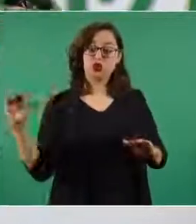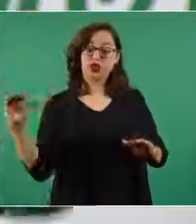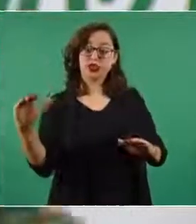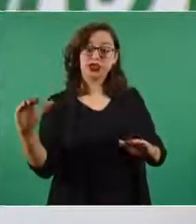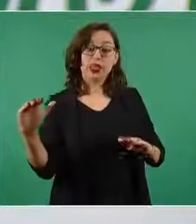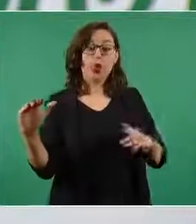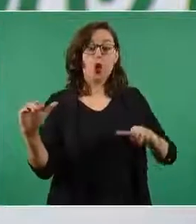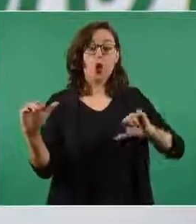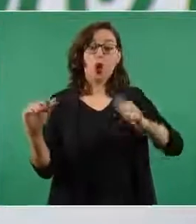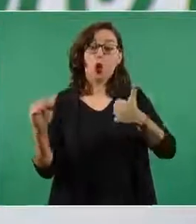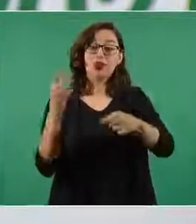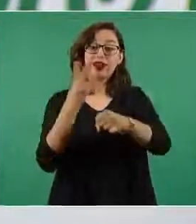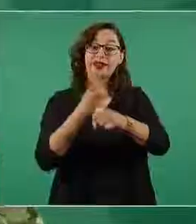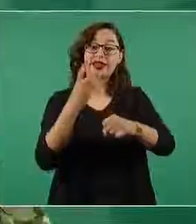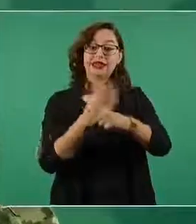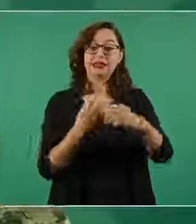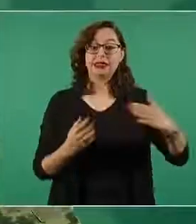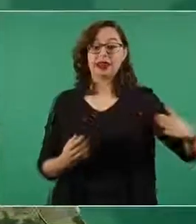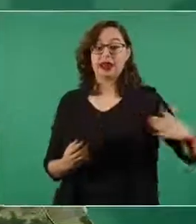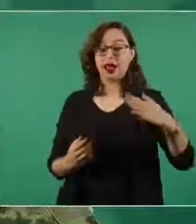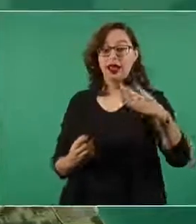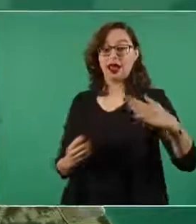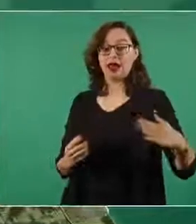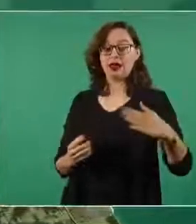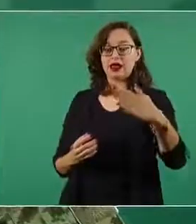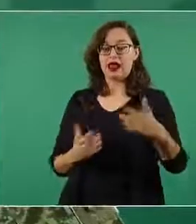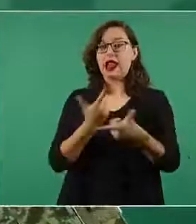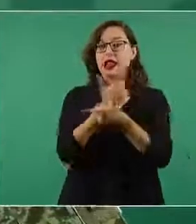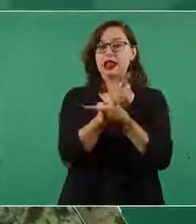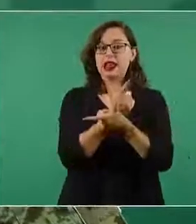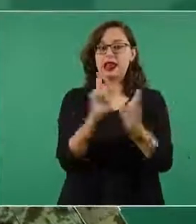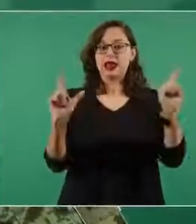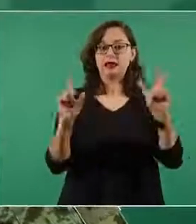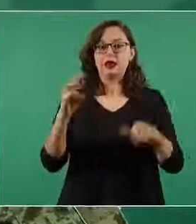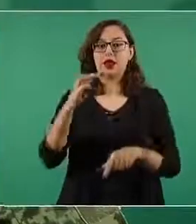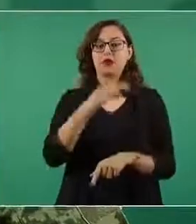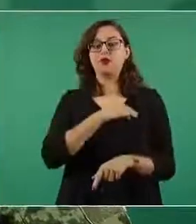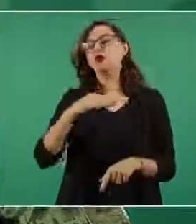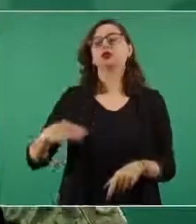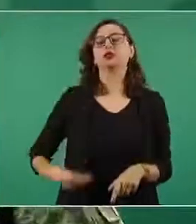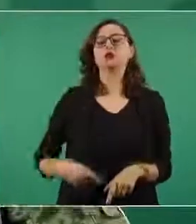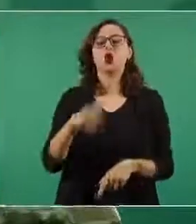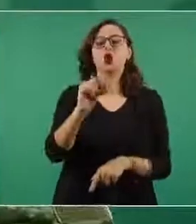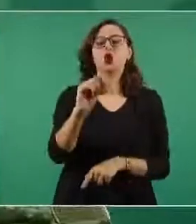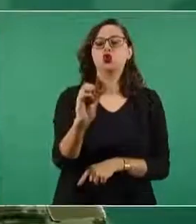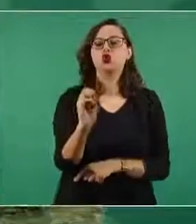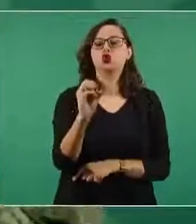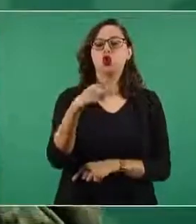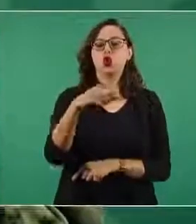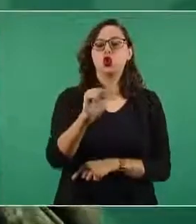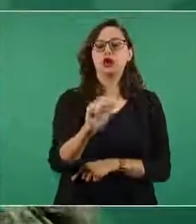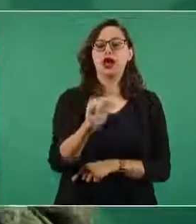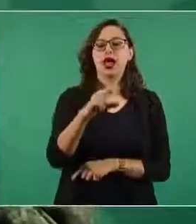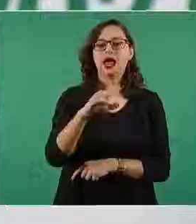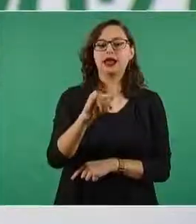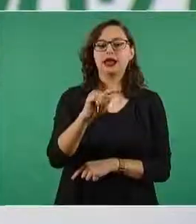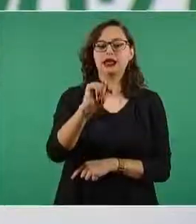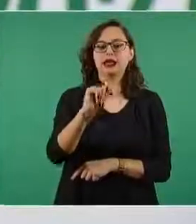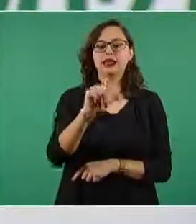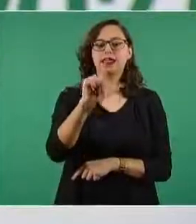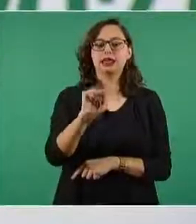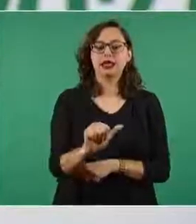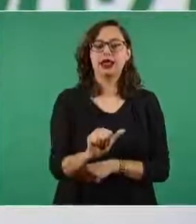una en diagonal que le llaman una autopista libre por el municipio de Tonanitla que nace en la confluencia del circuito exterior